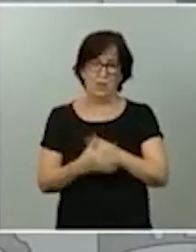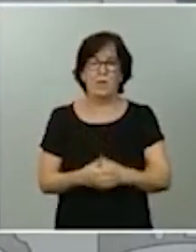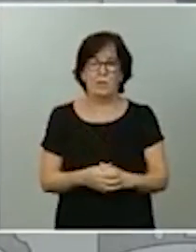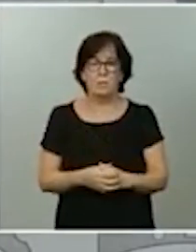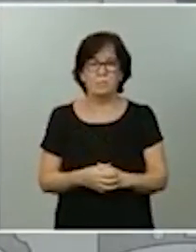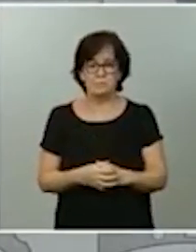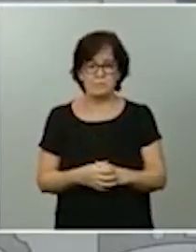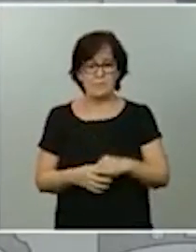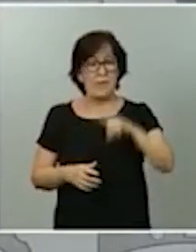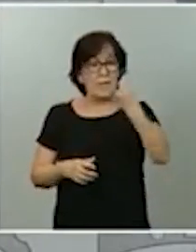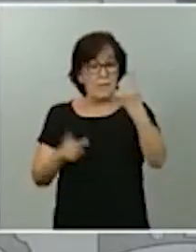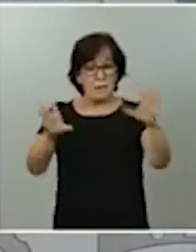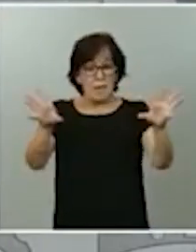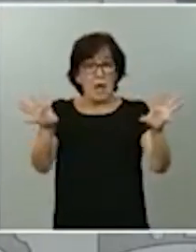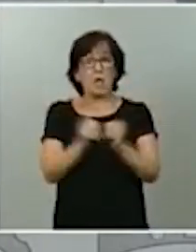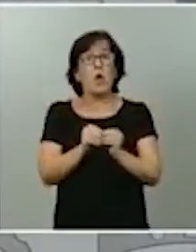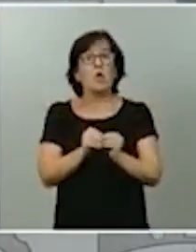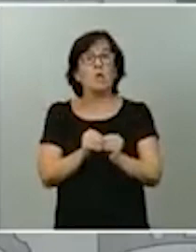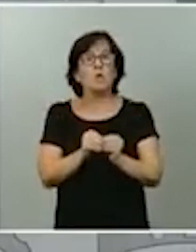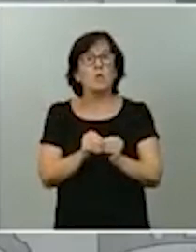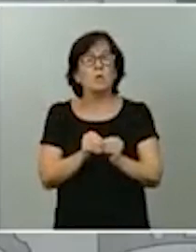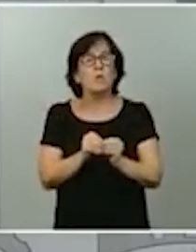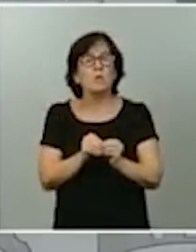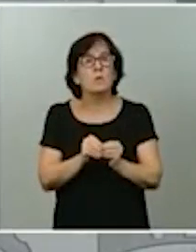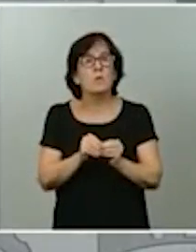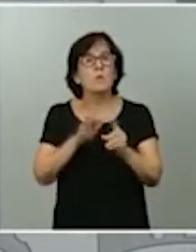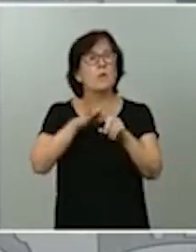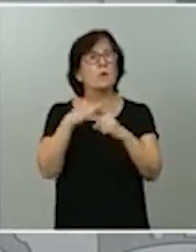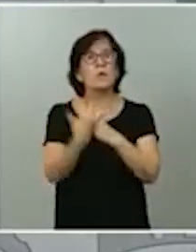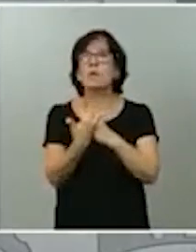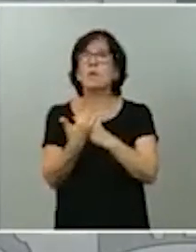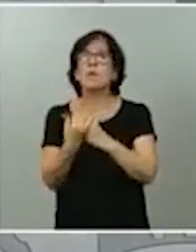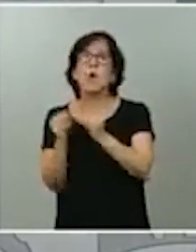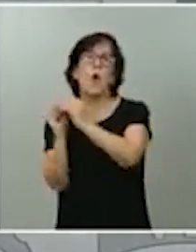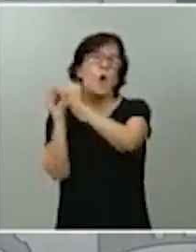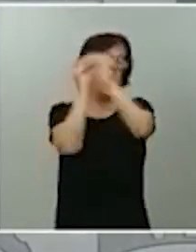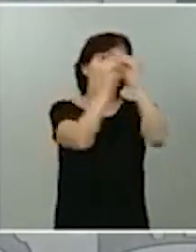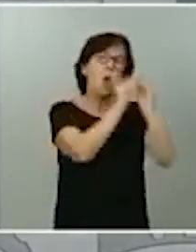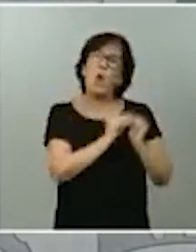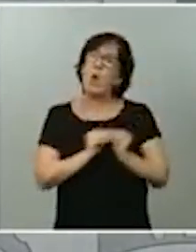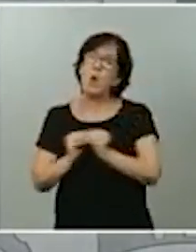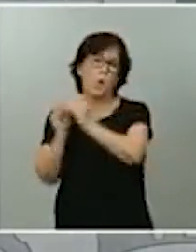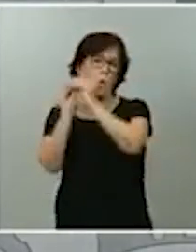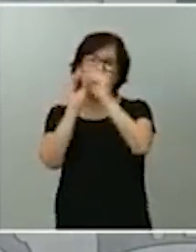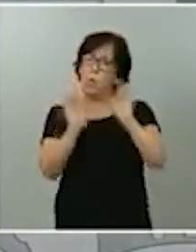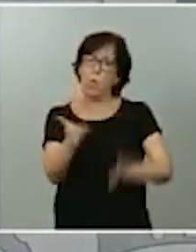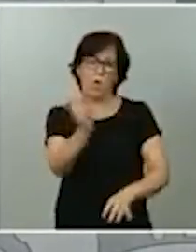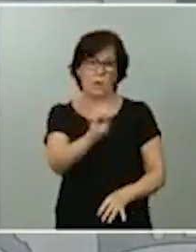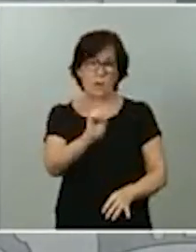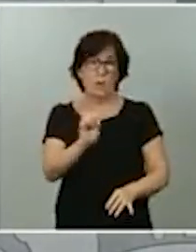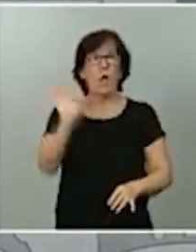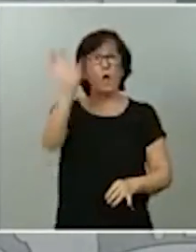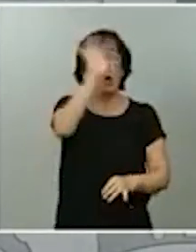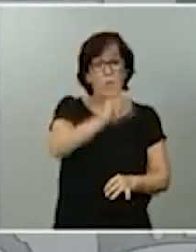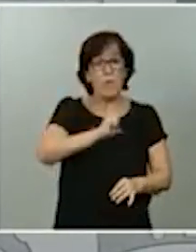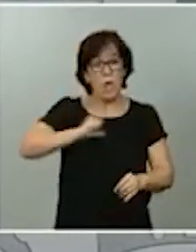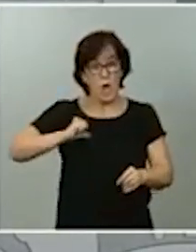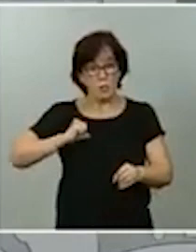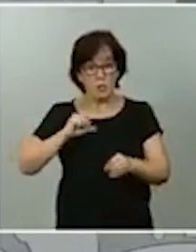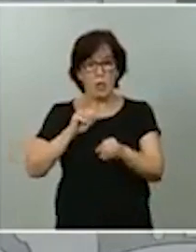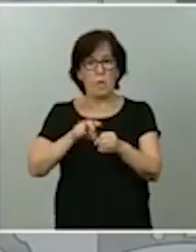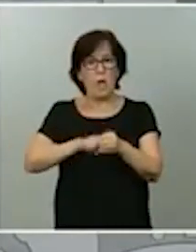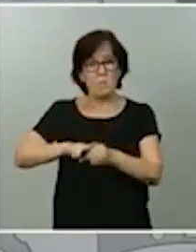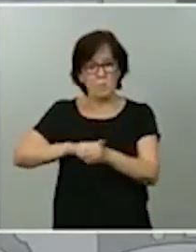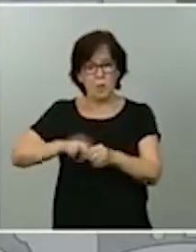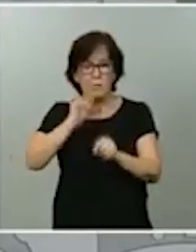primera conclusión es que la situación no es homogénea en el conjunto del país, sino que hay comunidades autónomas, hay provincias donde el virus está